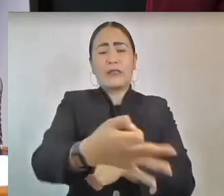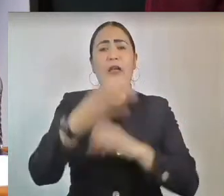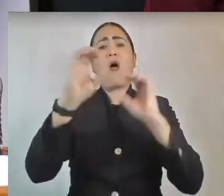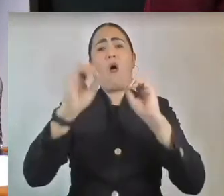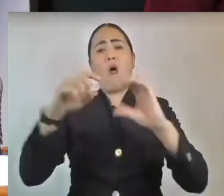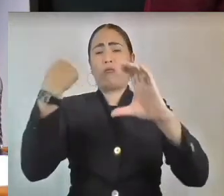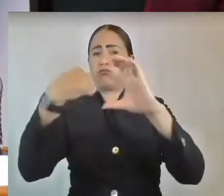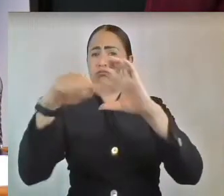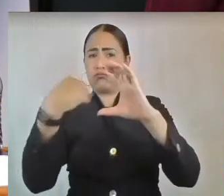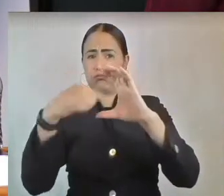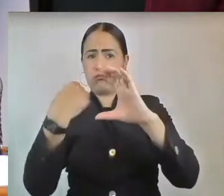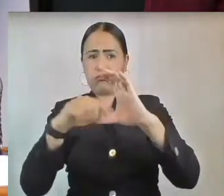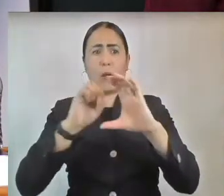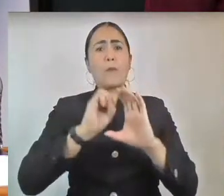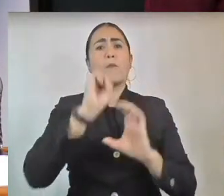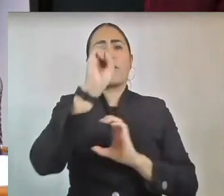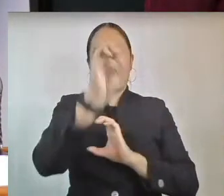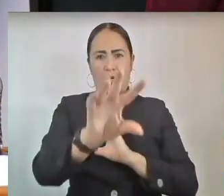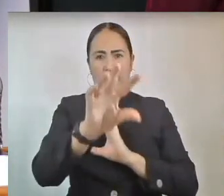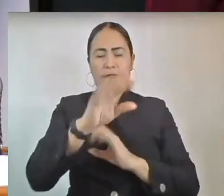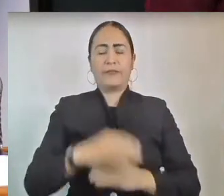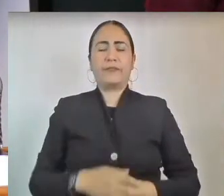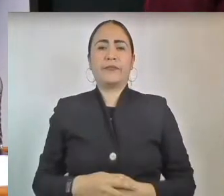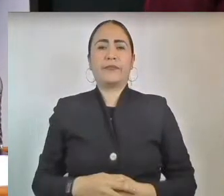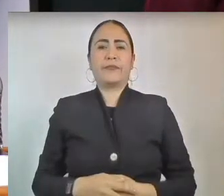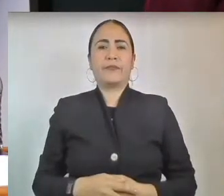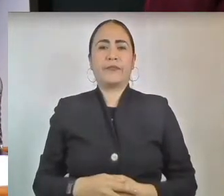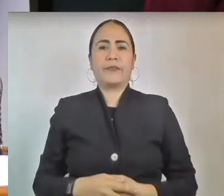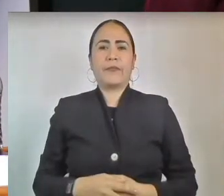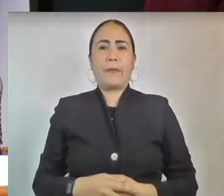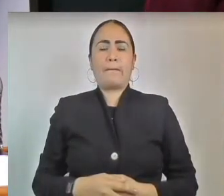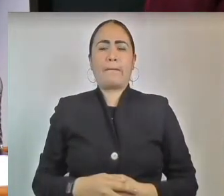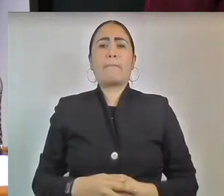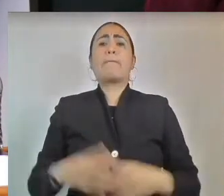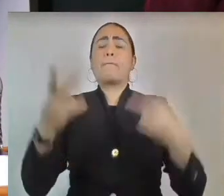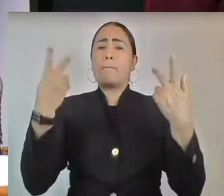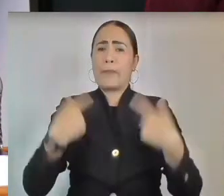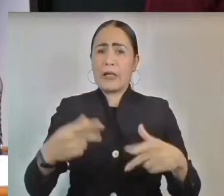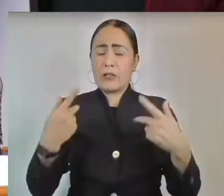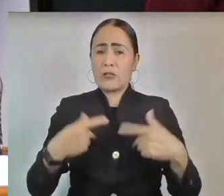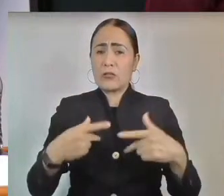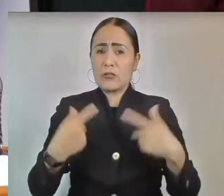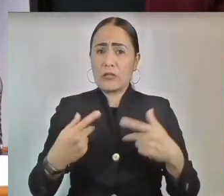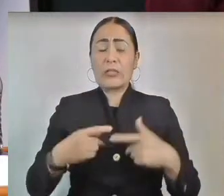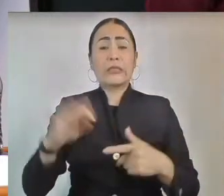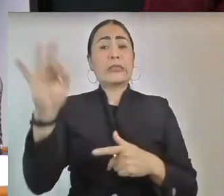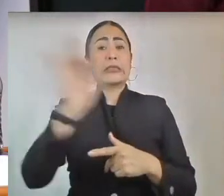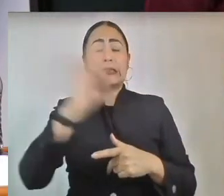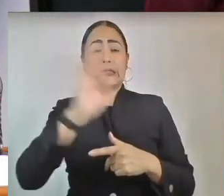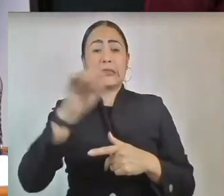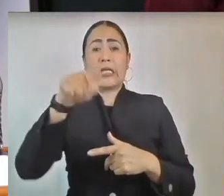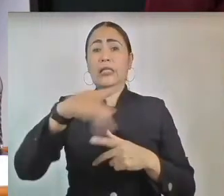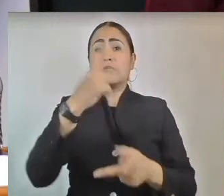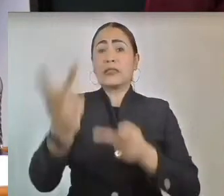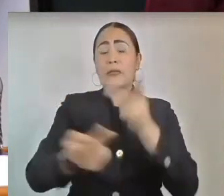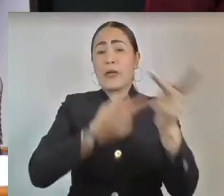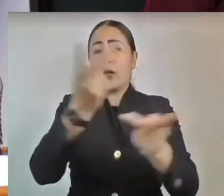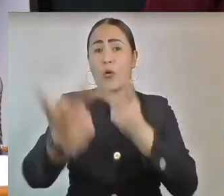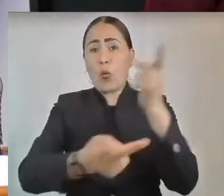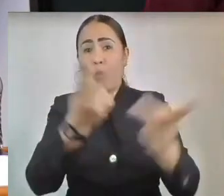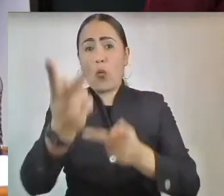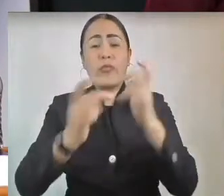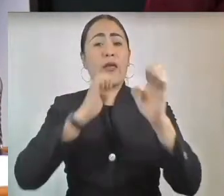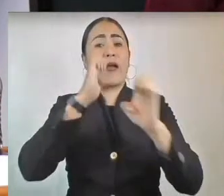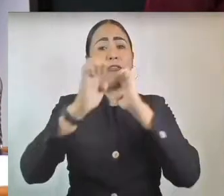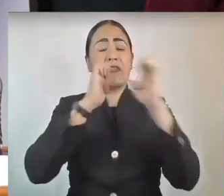dirección electrónica. Las personas comparecientes que por alguna razón no se presenten a su entrevista, no serán